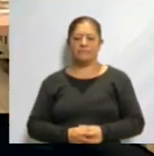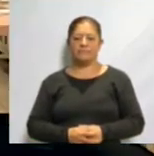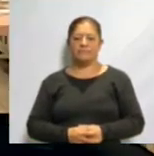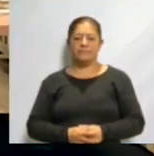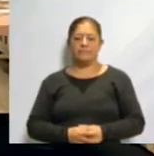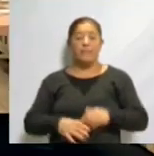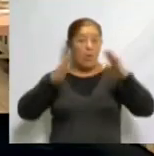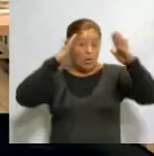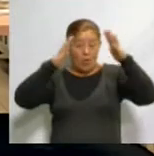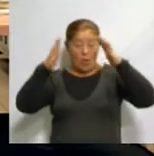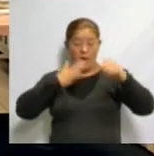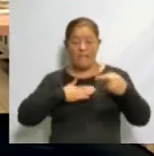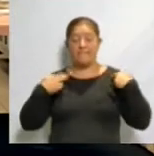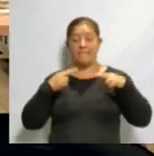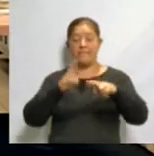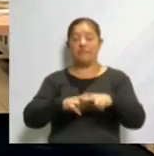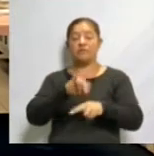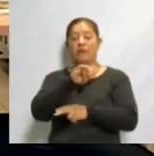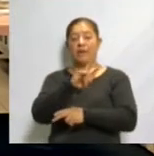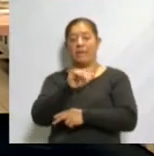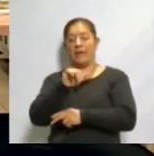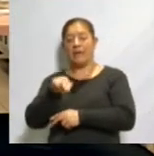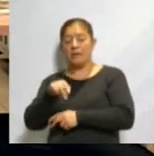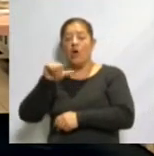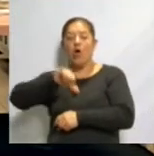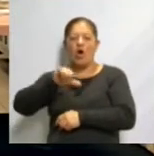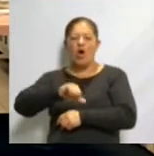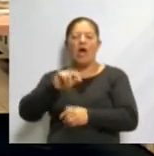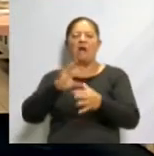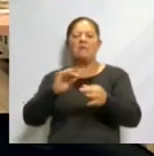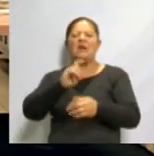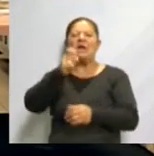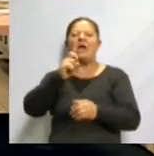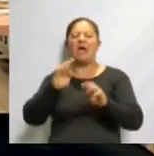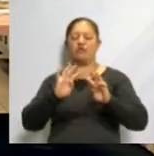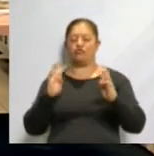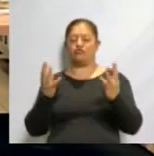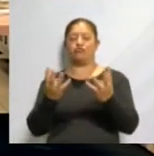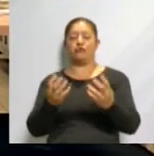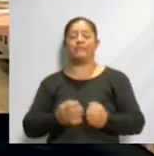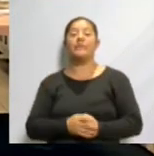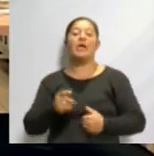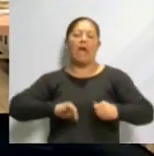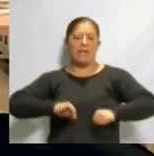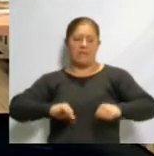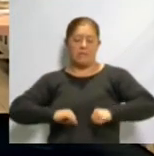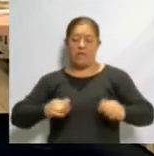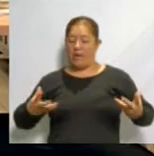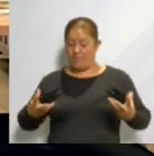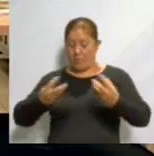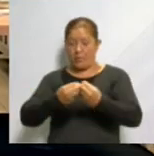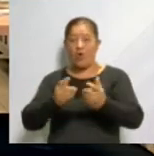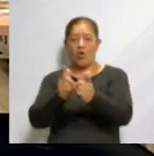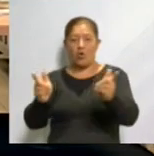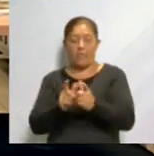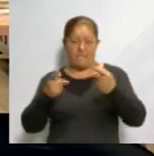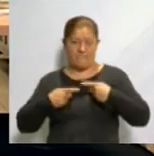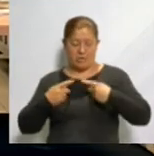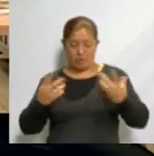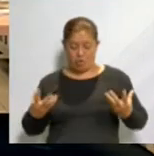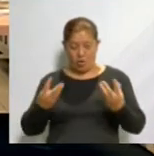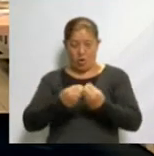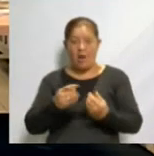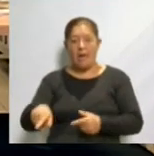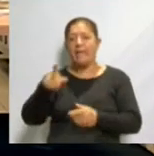Hola, yo soy el Profi Iván y hoy vamos a hablar de la Mesa Redonda. La Mesa Redonda es una actividad que convoca a un grupo de participantes a presentar y